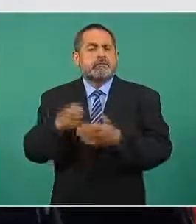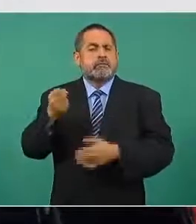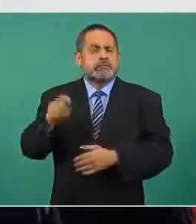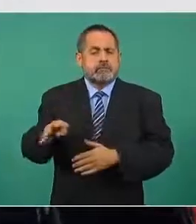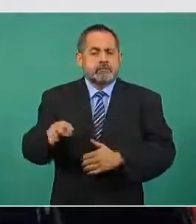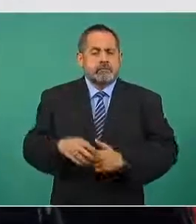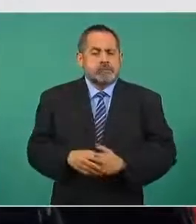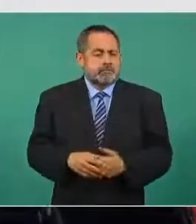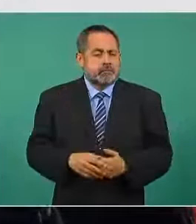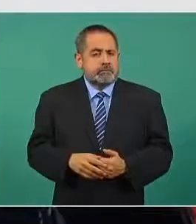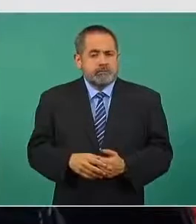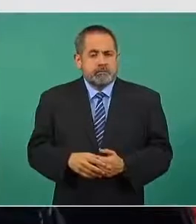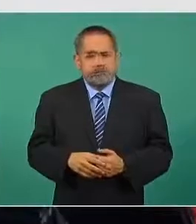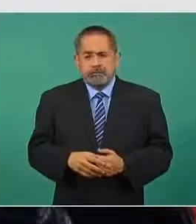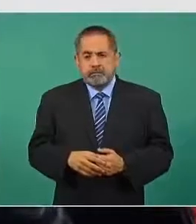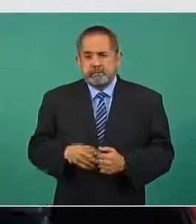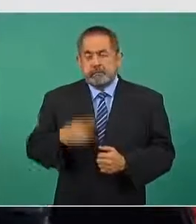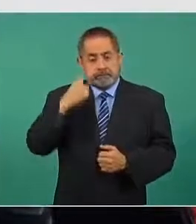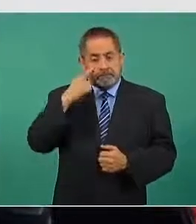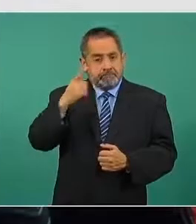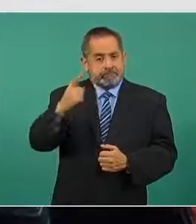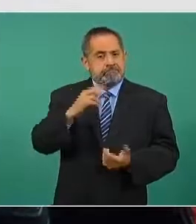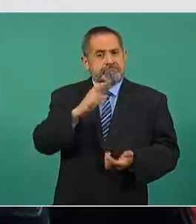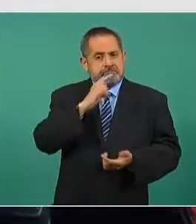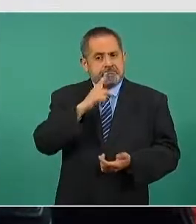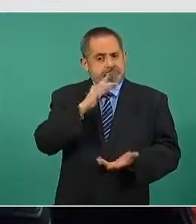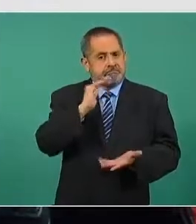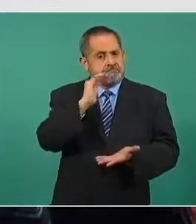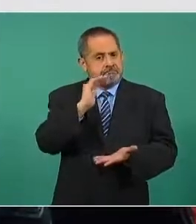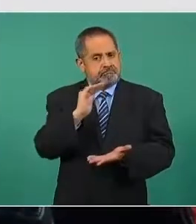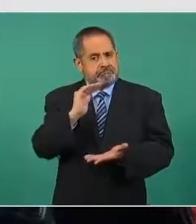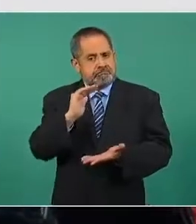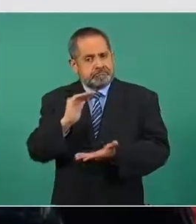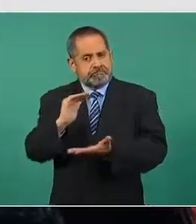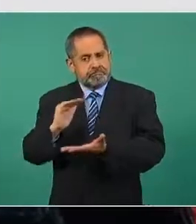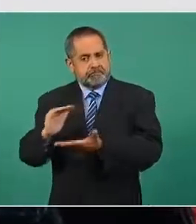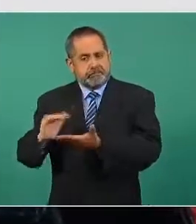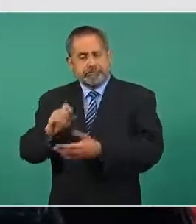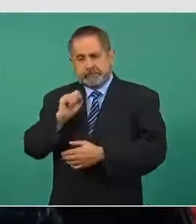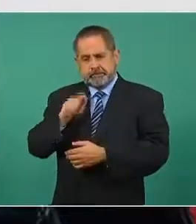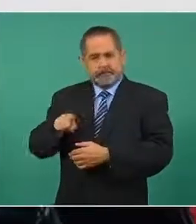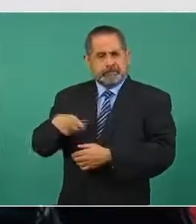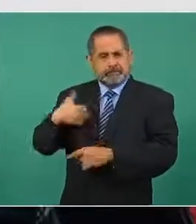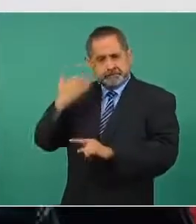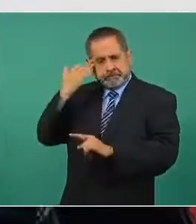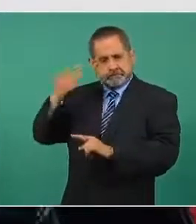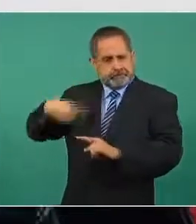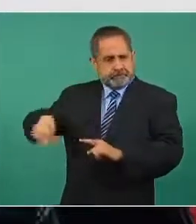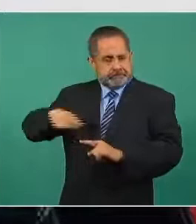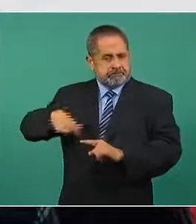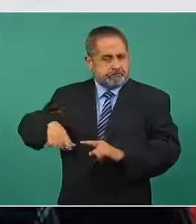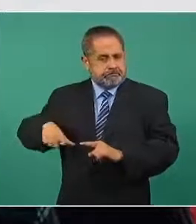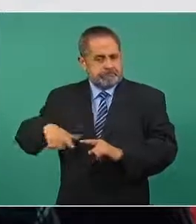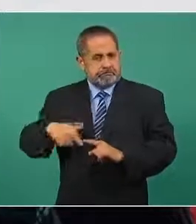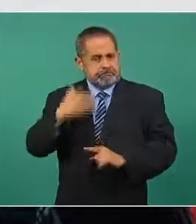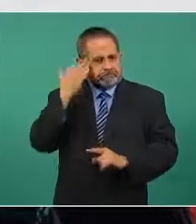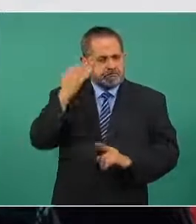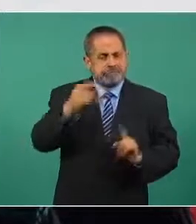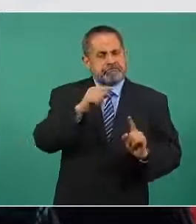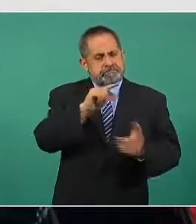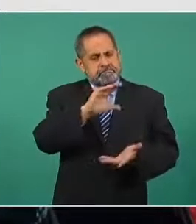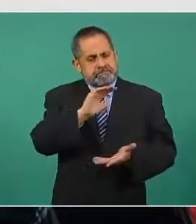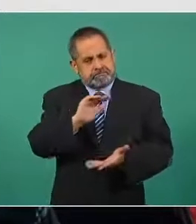se mantiene la tendencia a la baja en esta administración por precisamente el trabajo